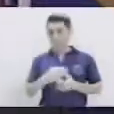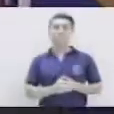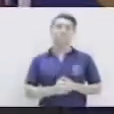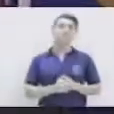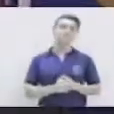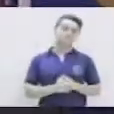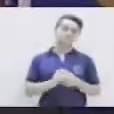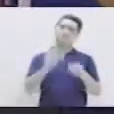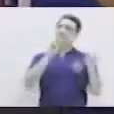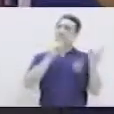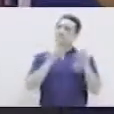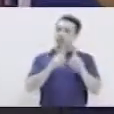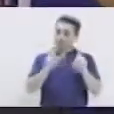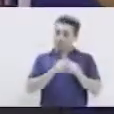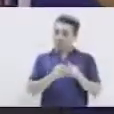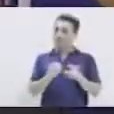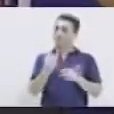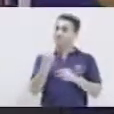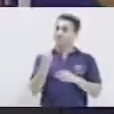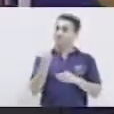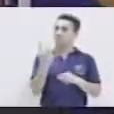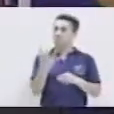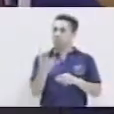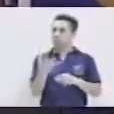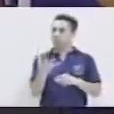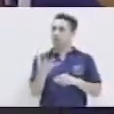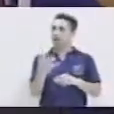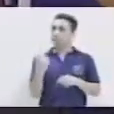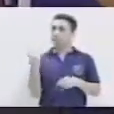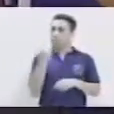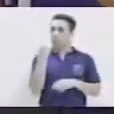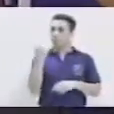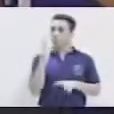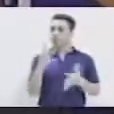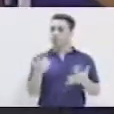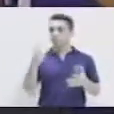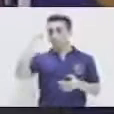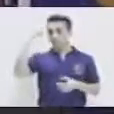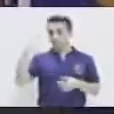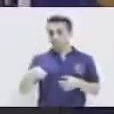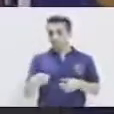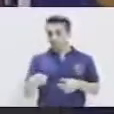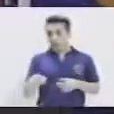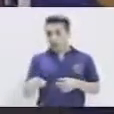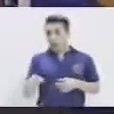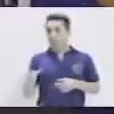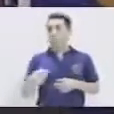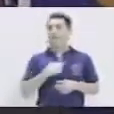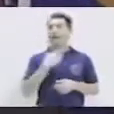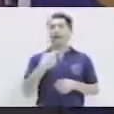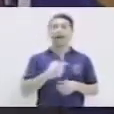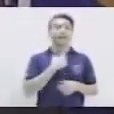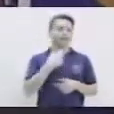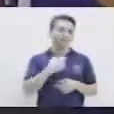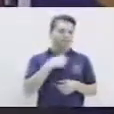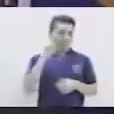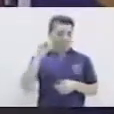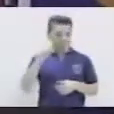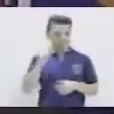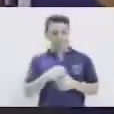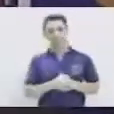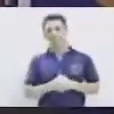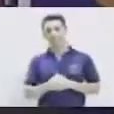También hay una fecha muy importante en junio, que es el día del maestro. Muy bien.